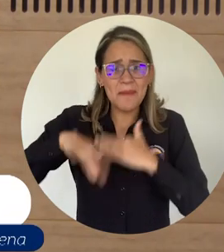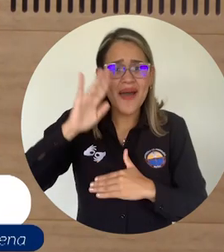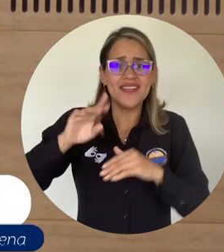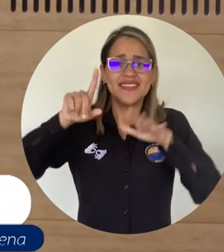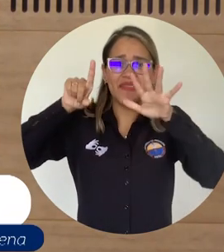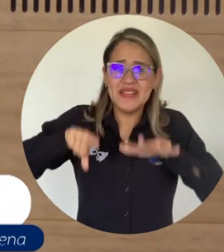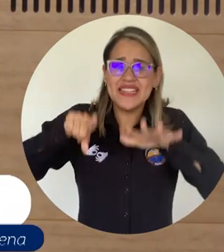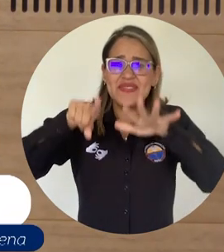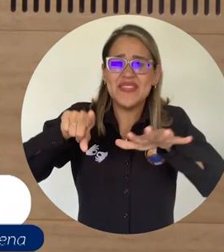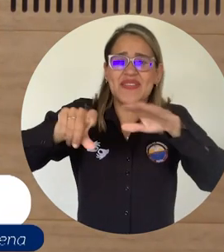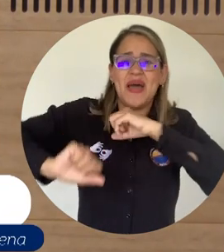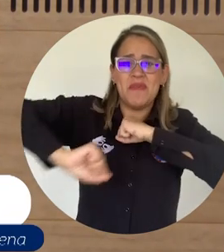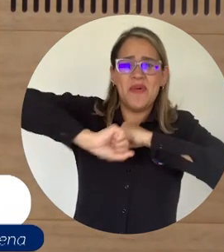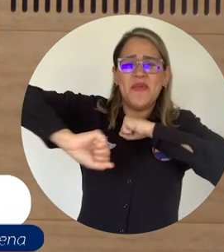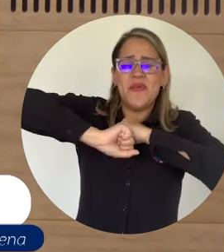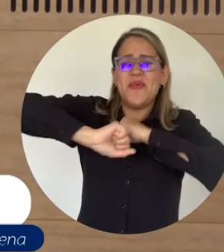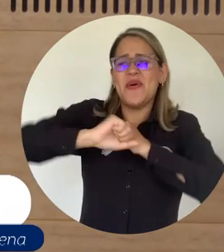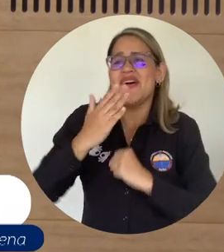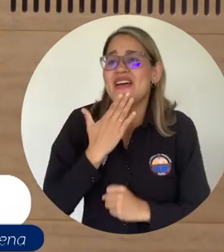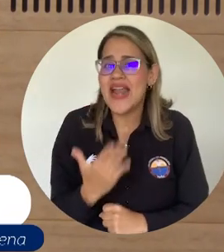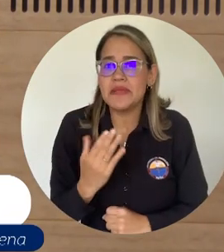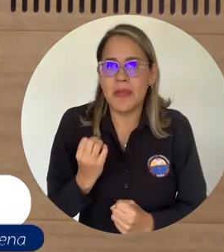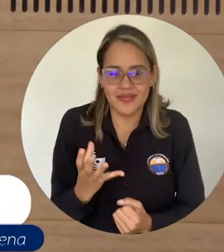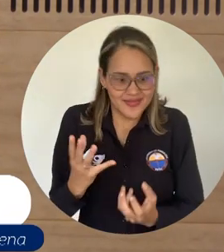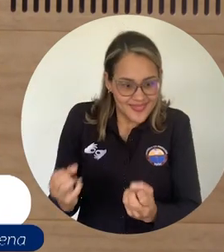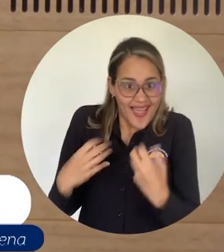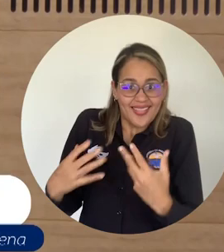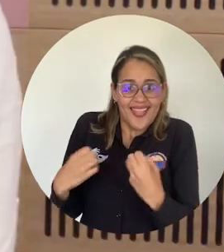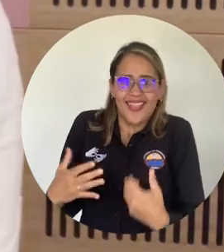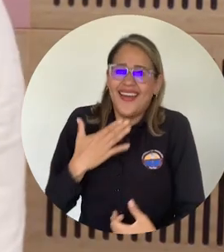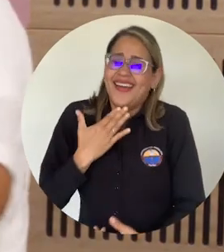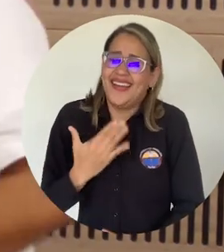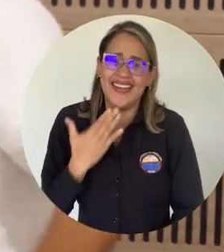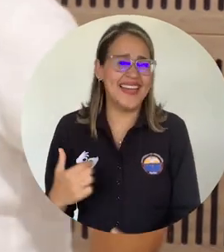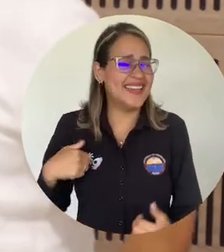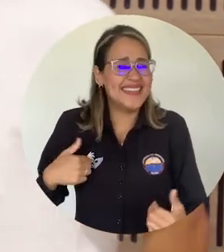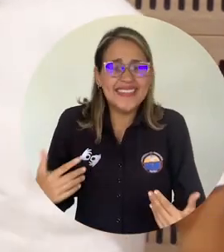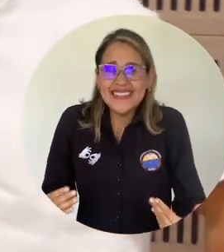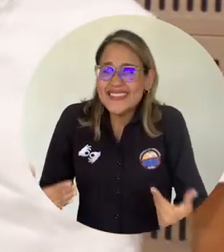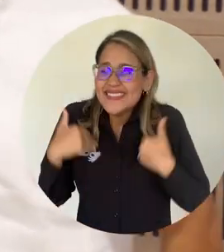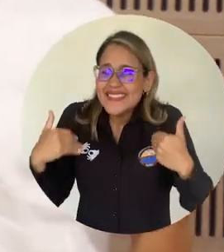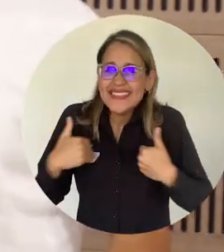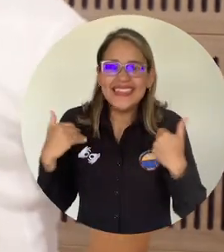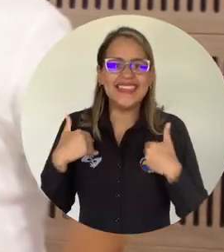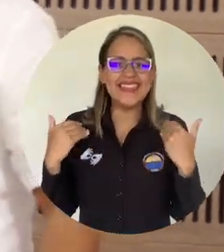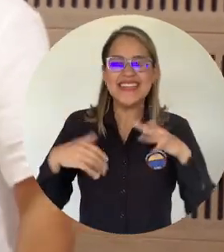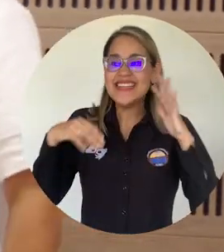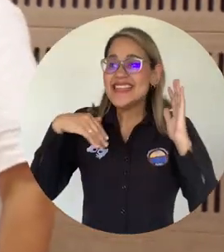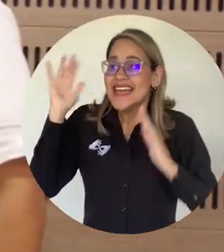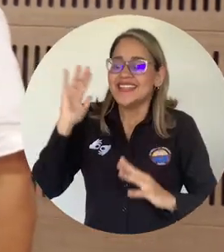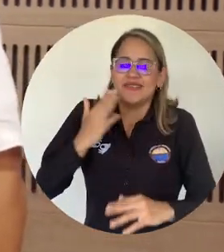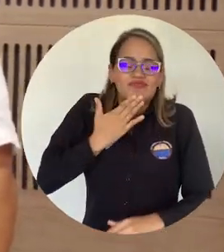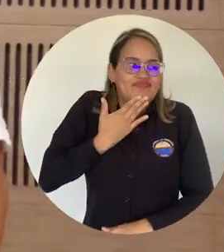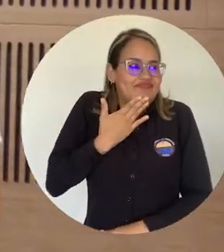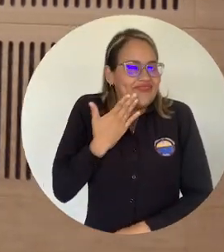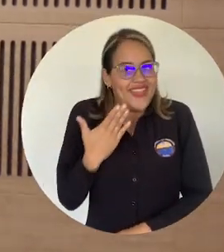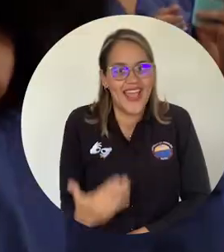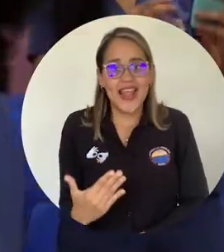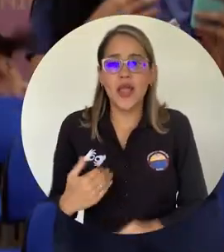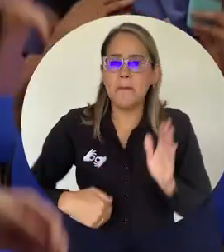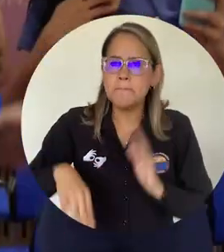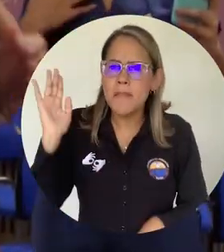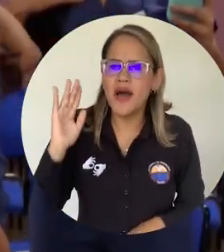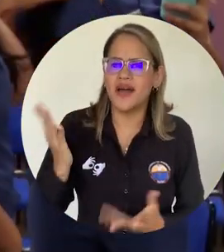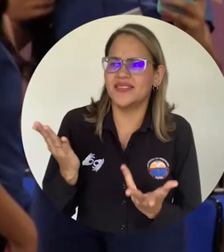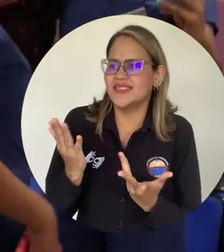durante todos estos semestres. Gracias por cada uno de los aportes. Ha sido gratificante para mí de saber que pude contar con